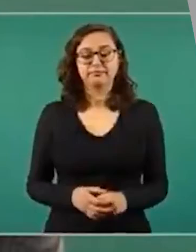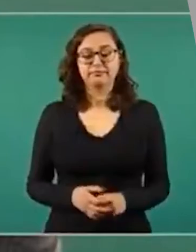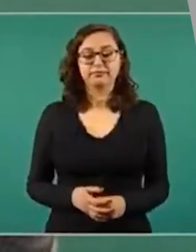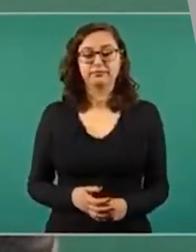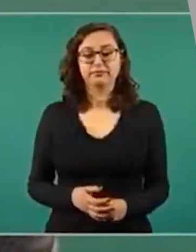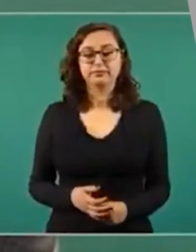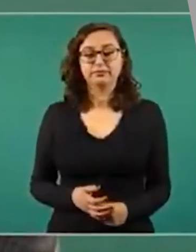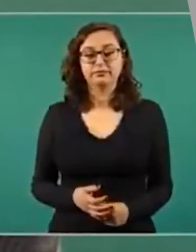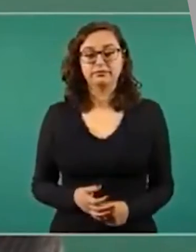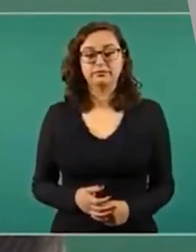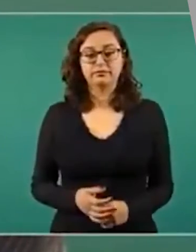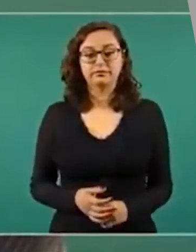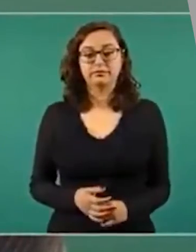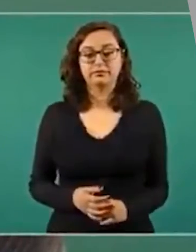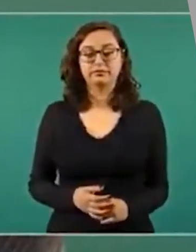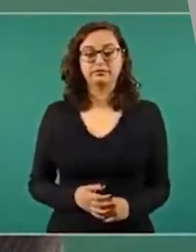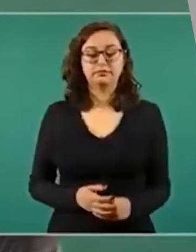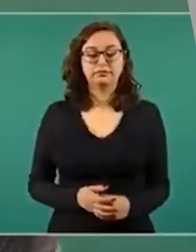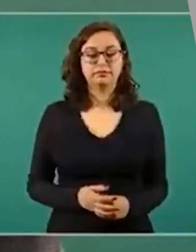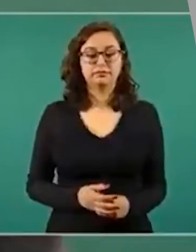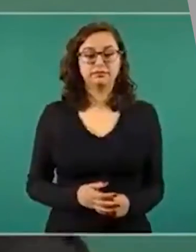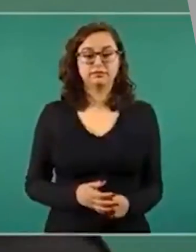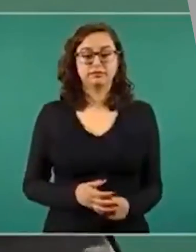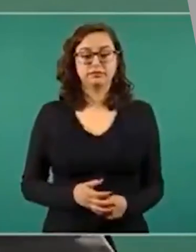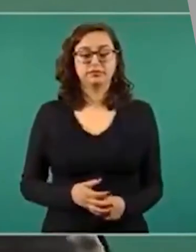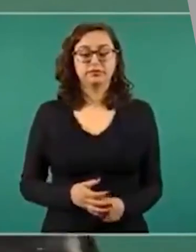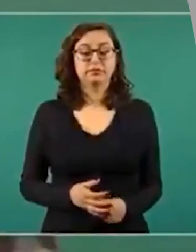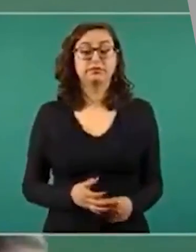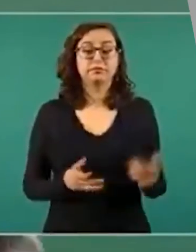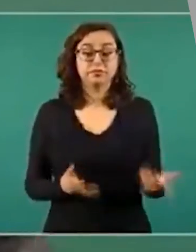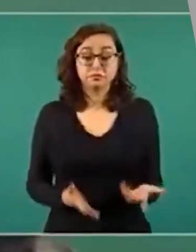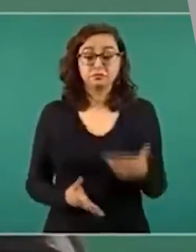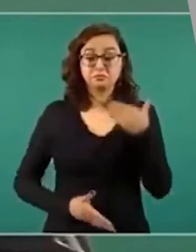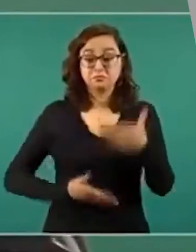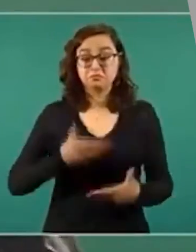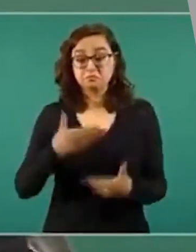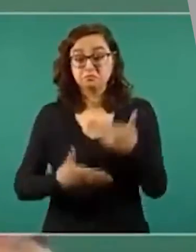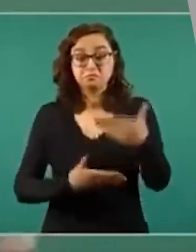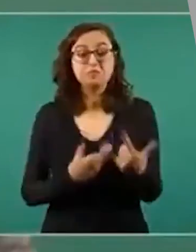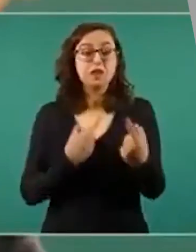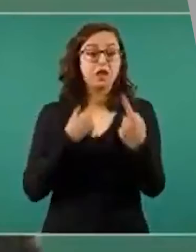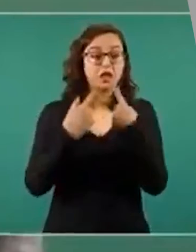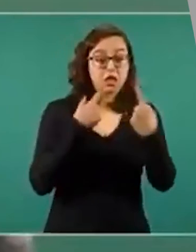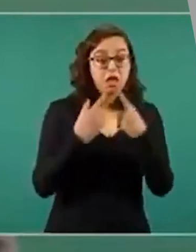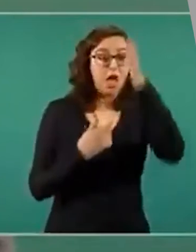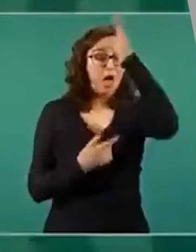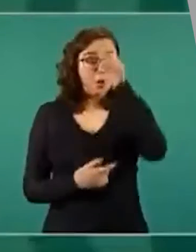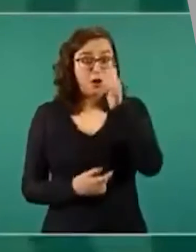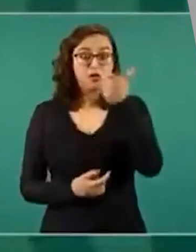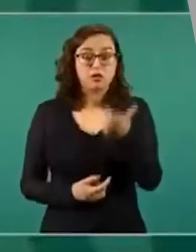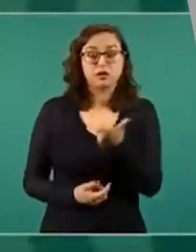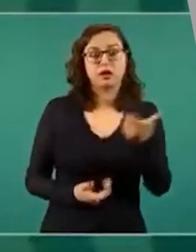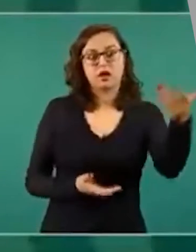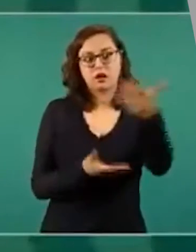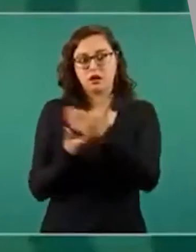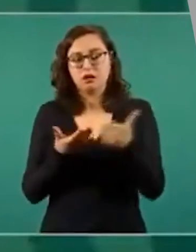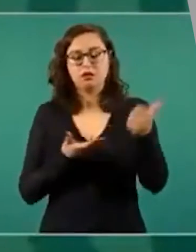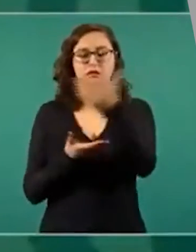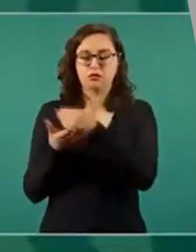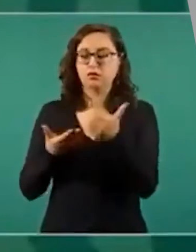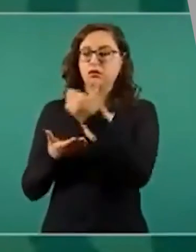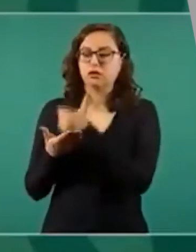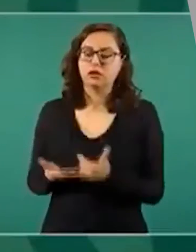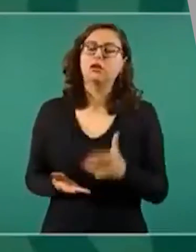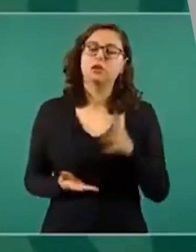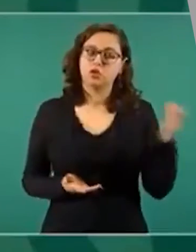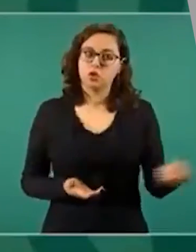Entonces, si se puede llegar a un acuerdo y recuperar recursos, pues ya lo hemos hecho, lo hicimos en el caso del